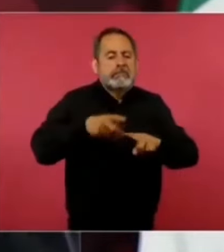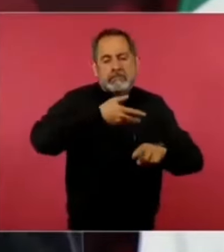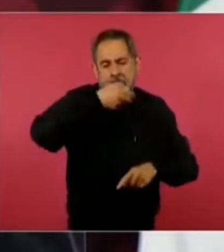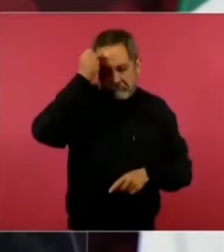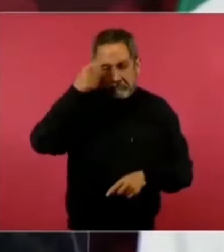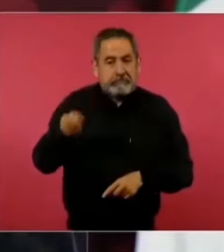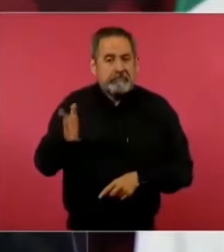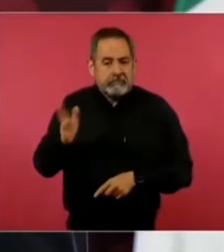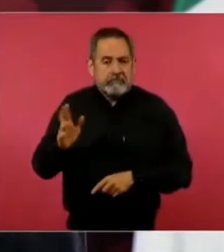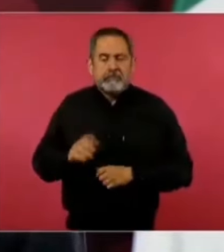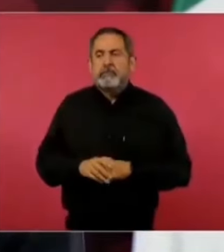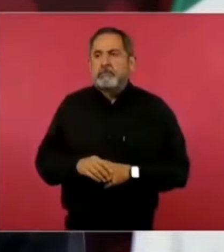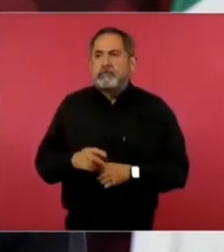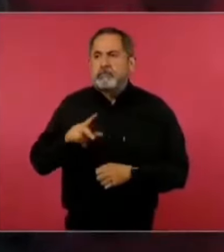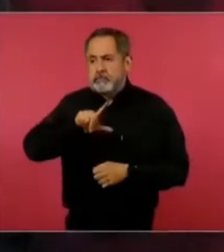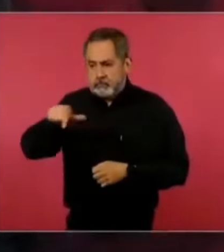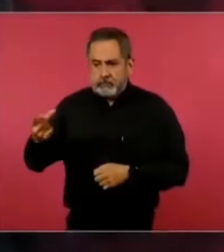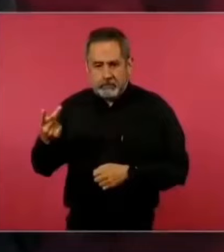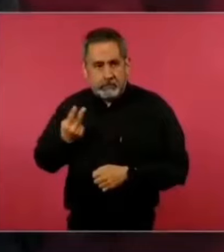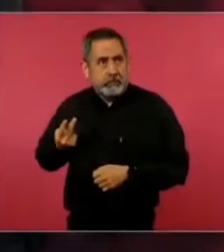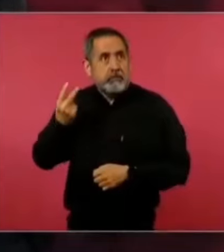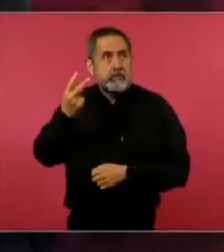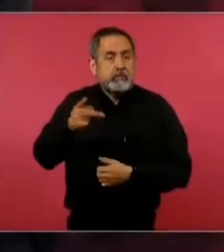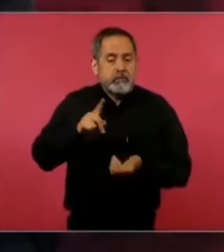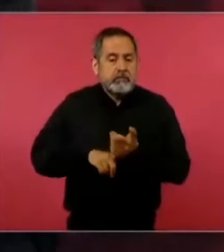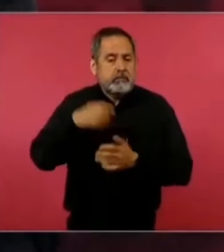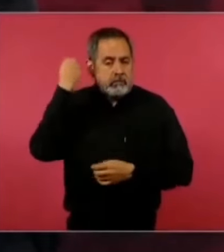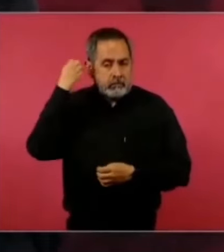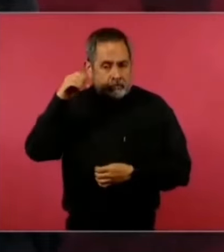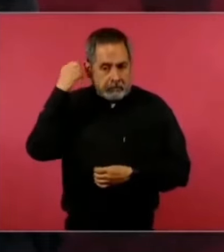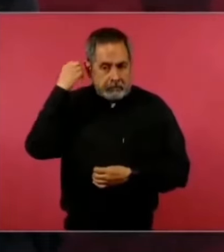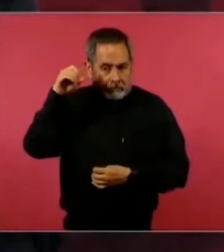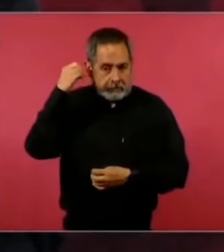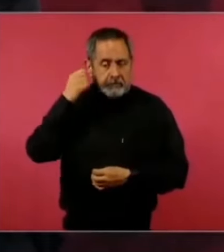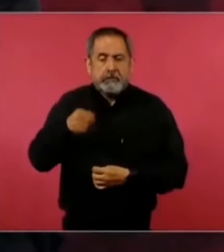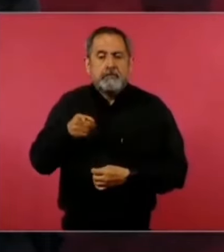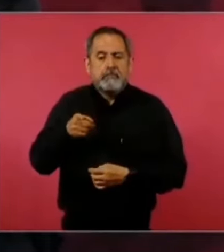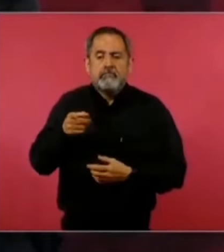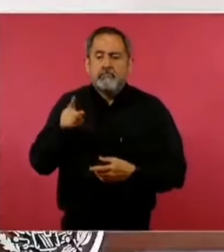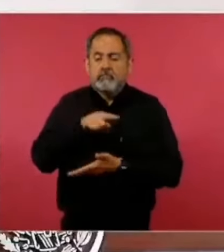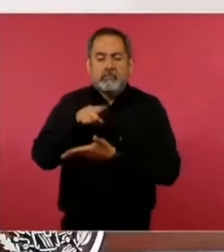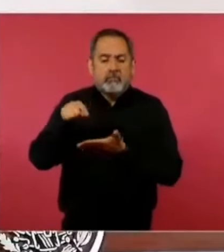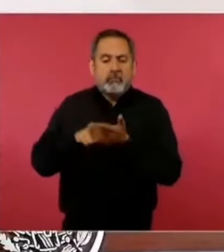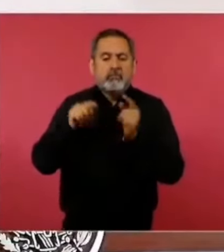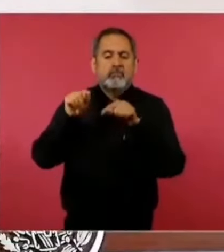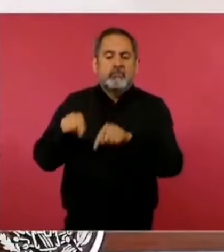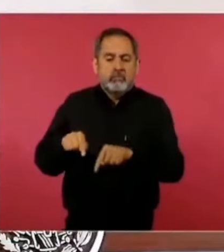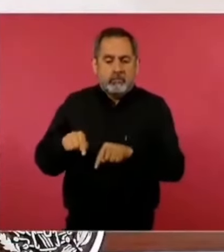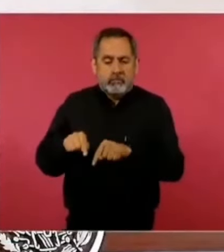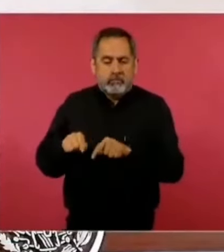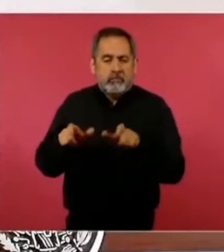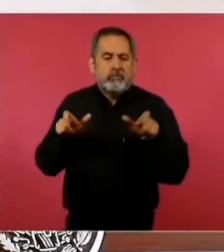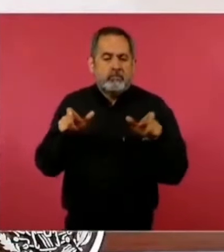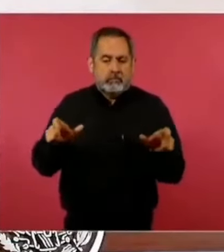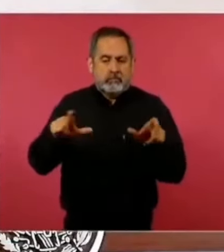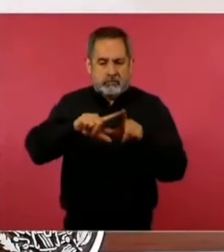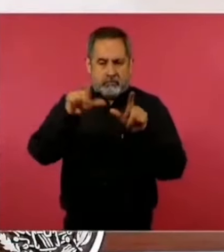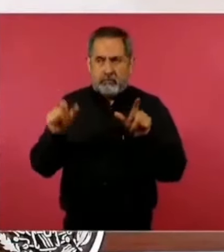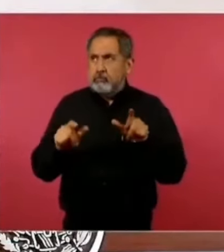Y luego vamos a estar en Oaxaca, en una instalación de la Guardia Nacional,